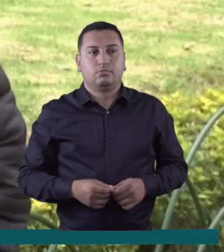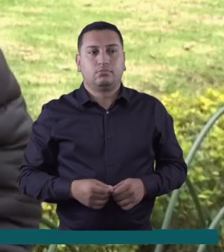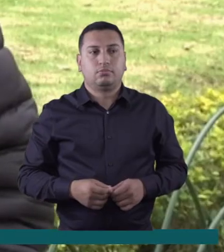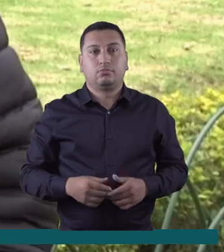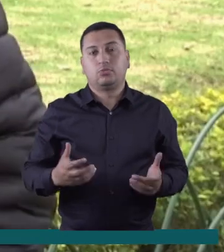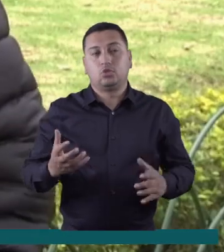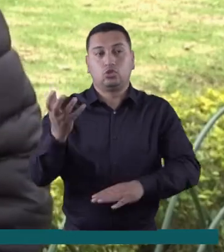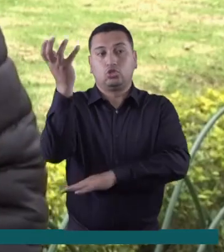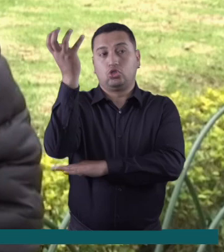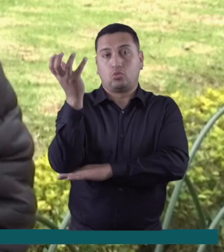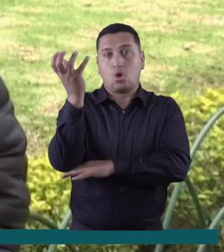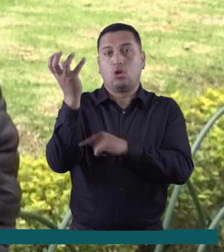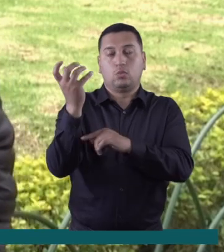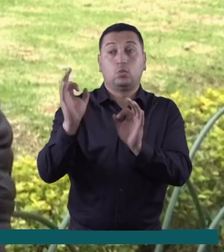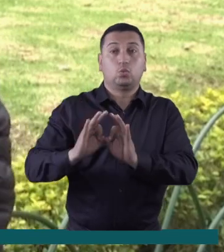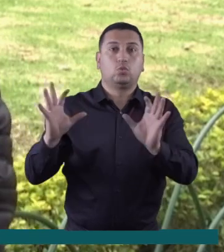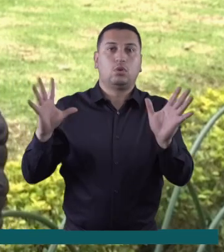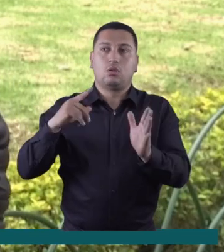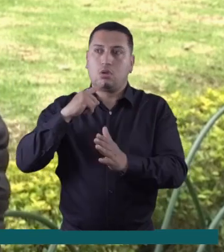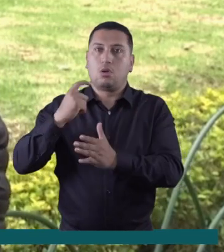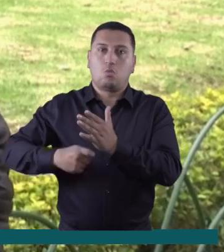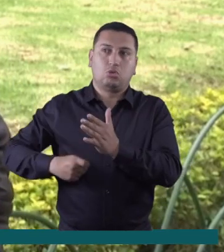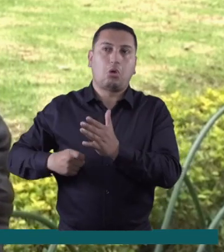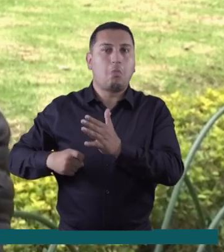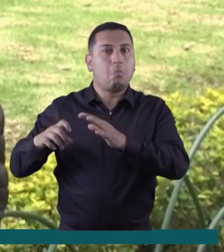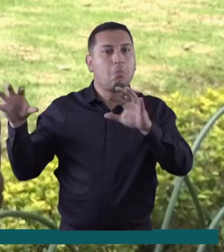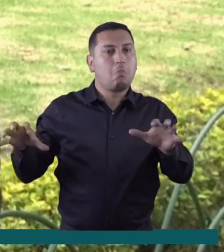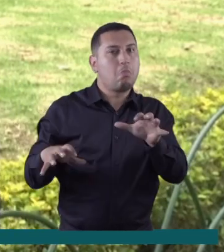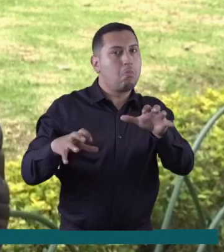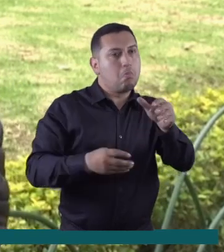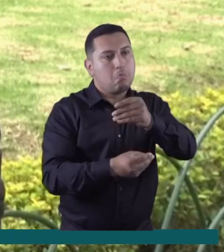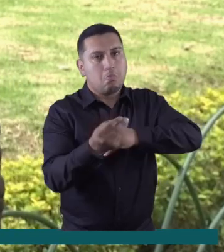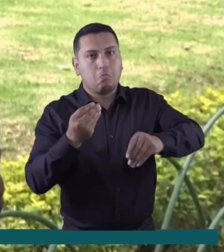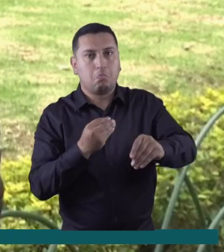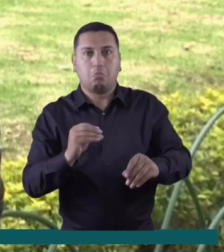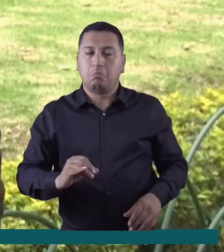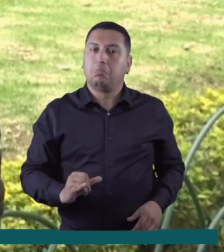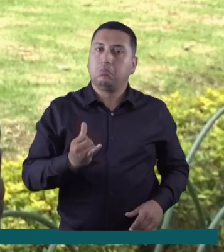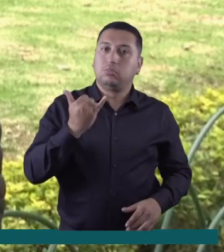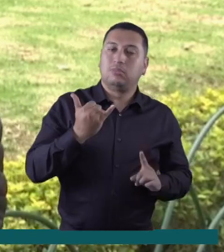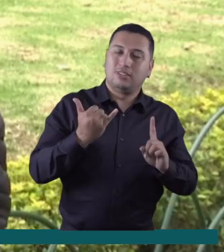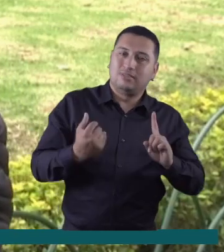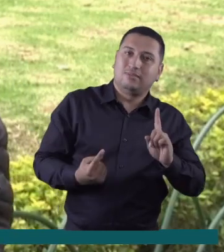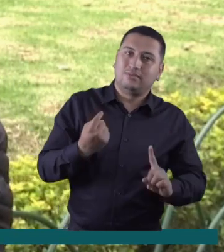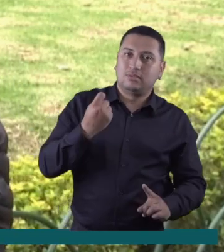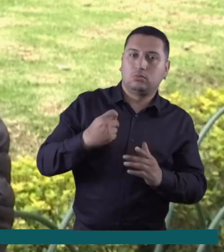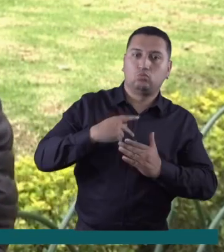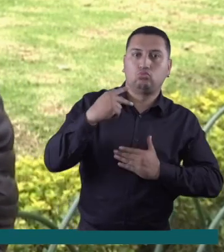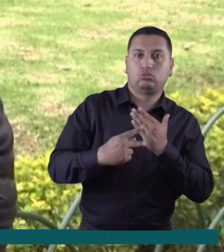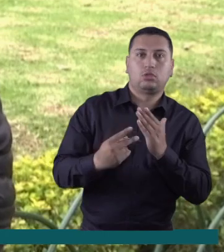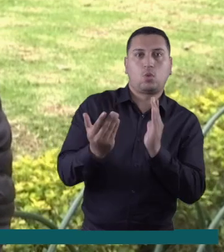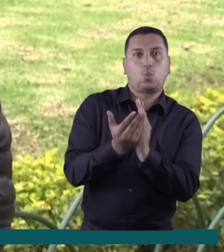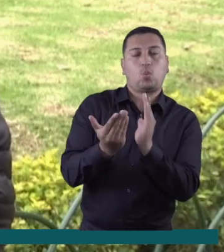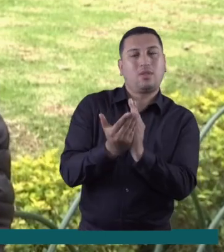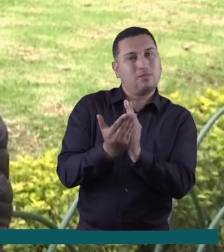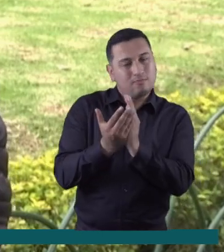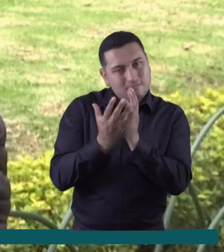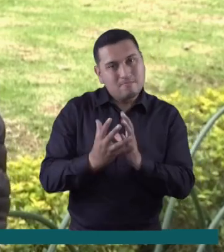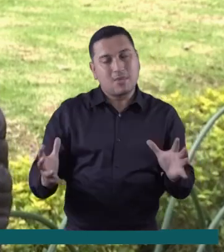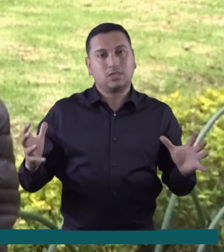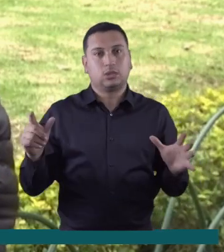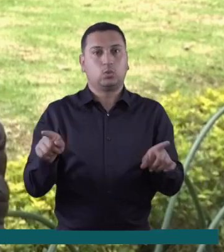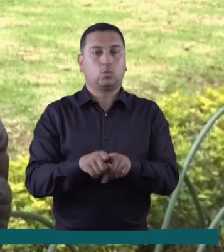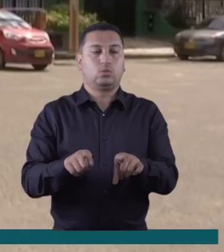Bueno, afortunadamente en Sopo se ven los impuestos, sin embargo hace falta como proyectos